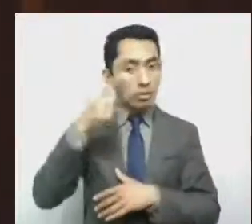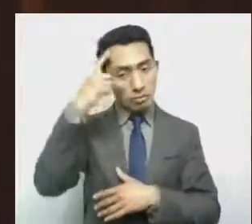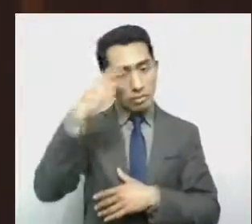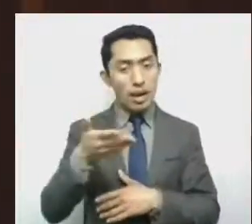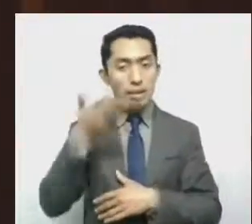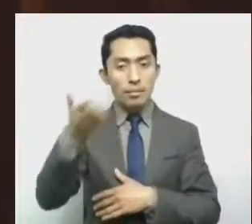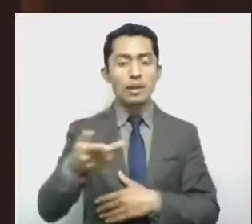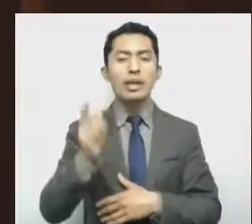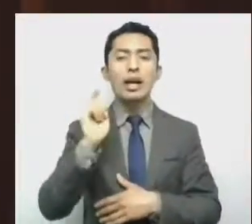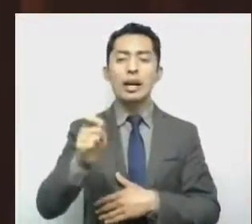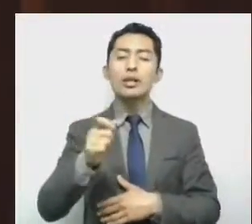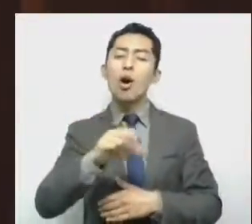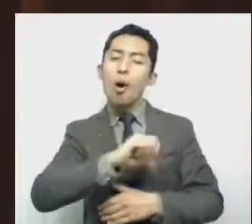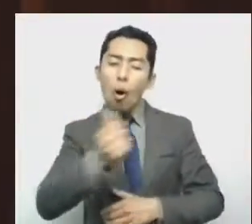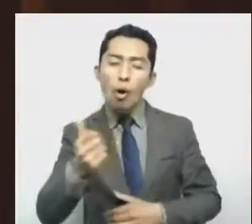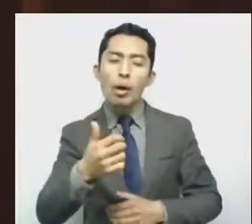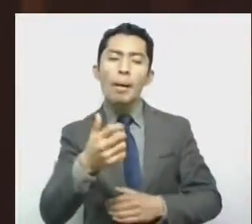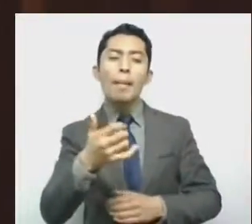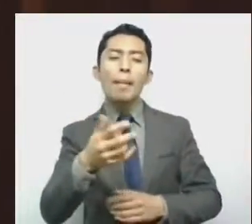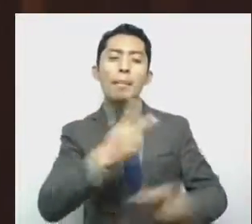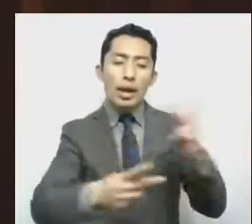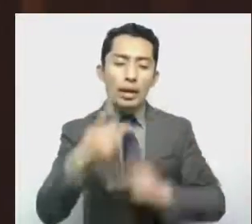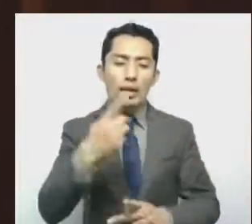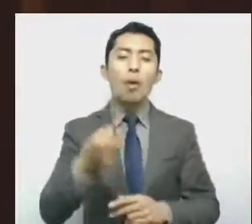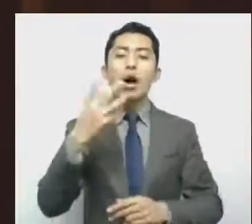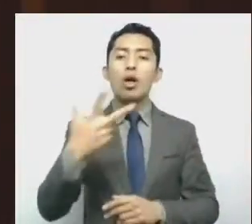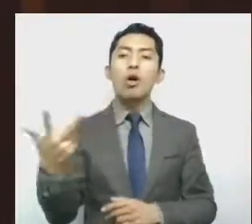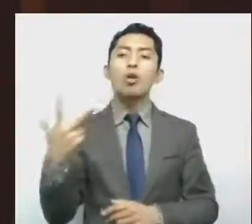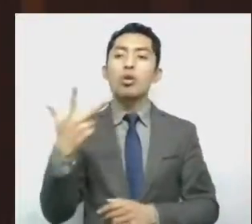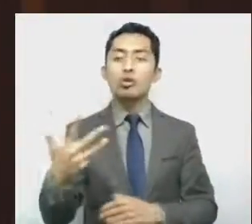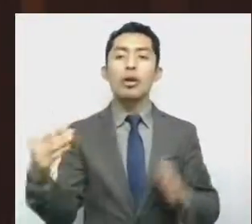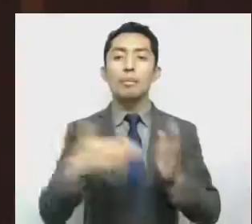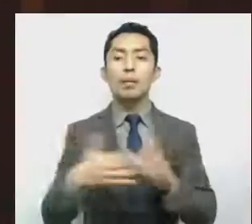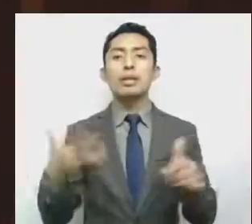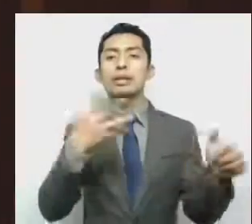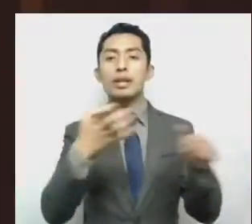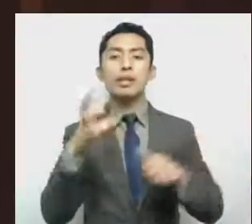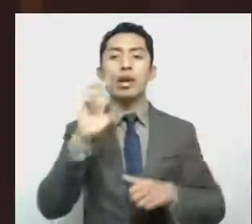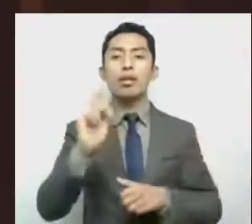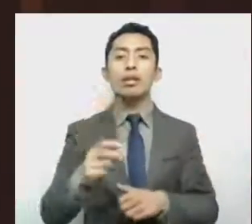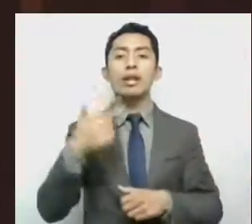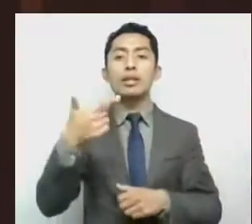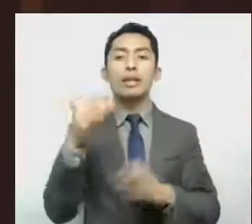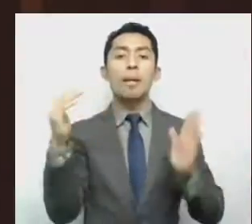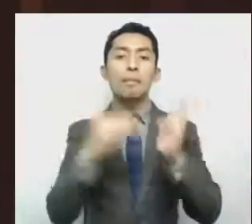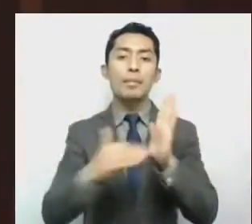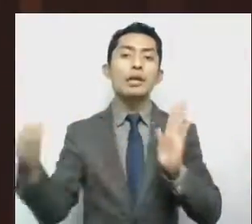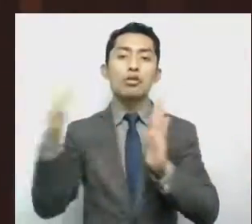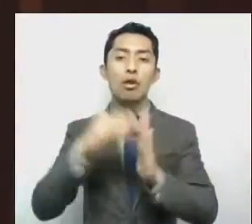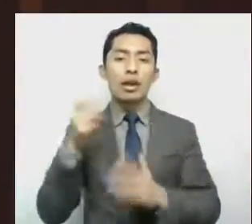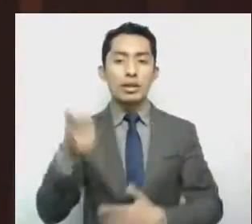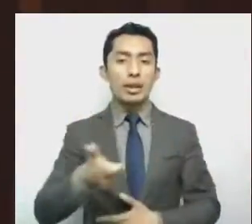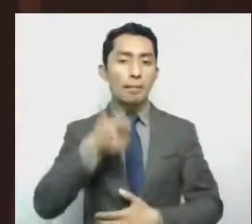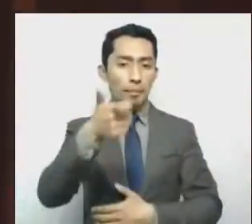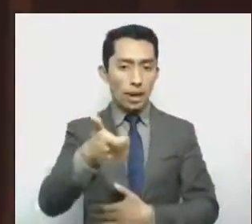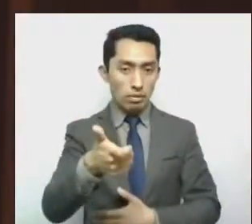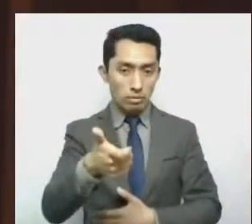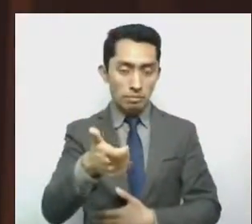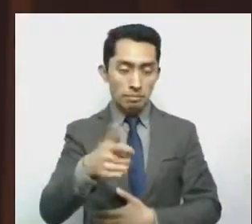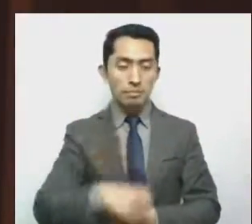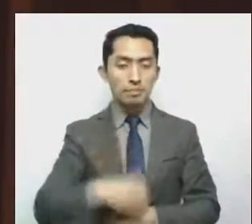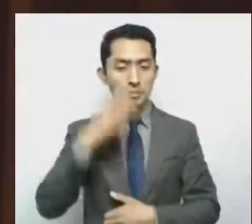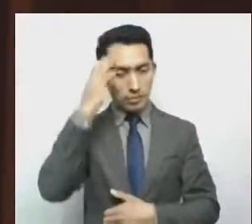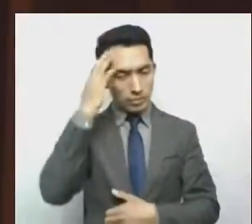endeudamiento, que asciende a la cantidad de 8.637 millones de pesos, bajo el